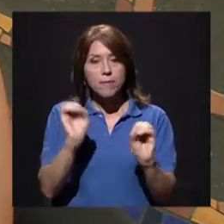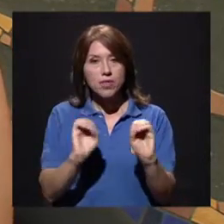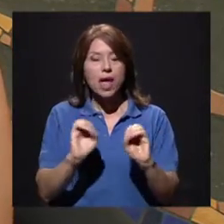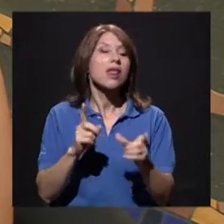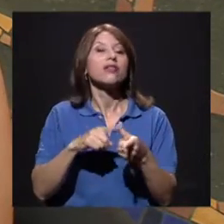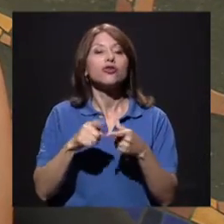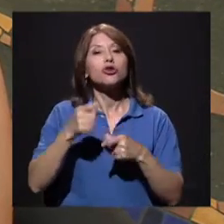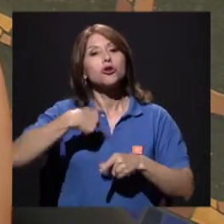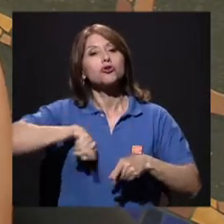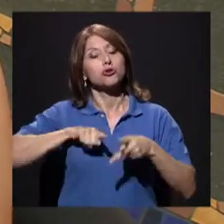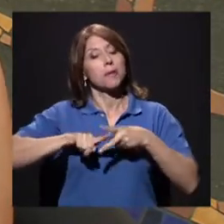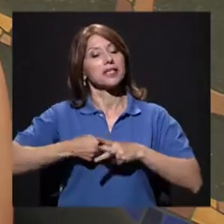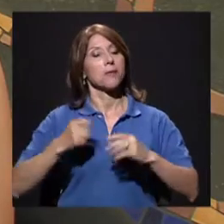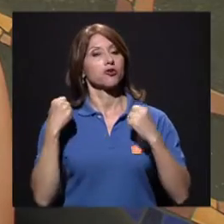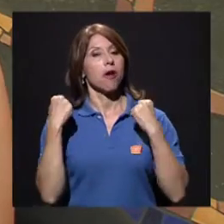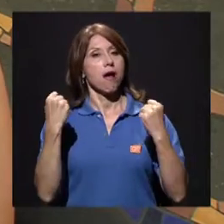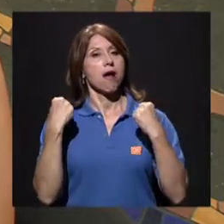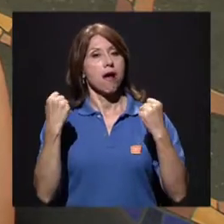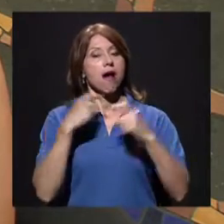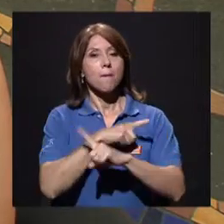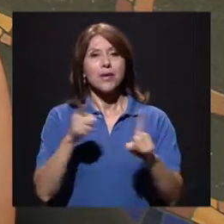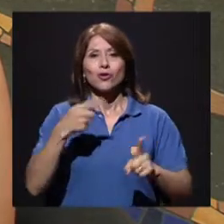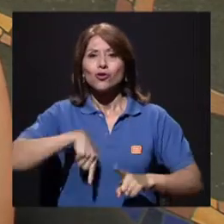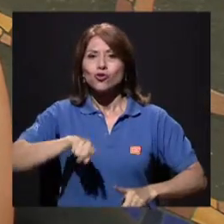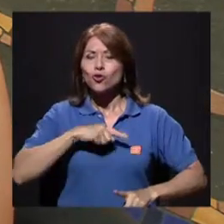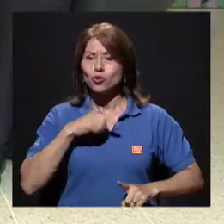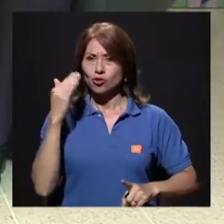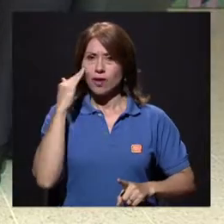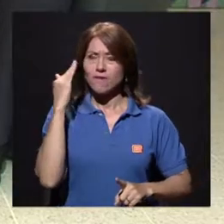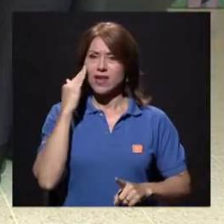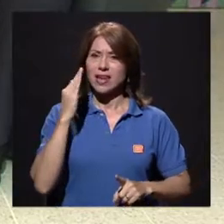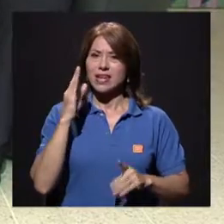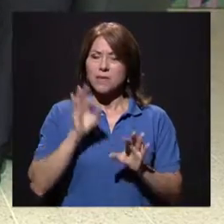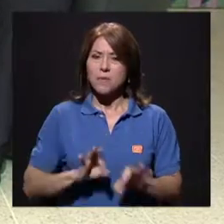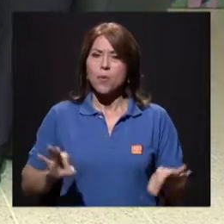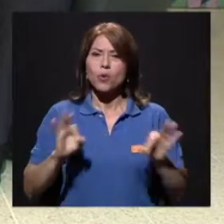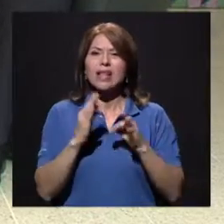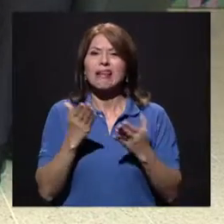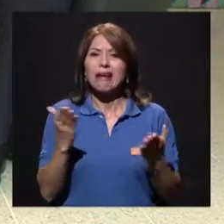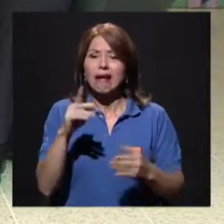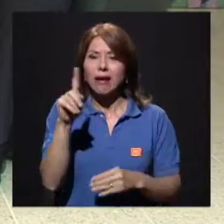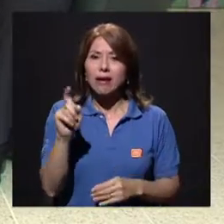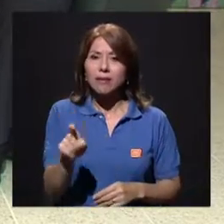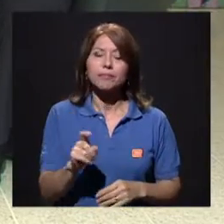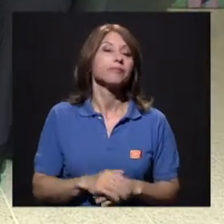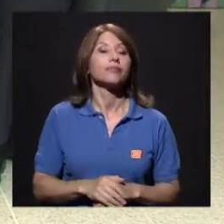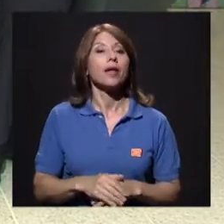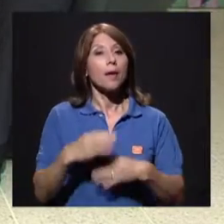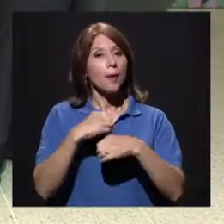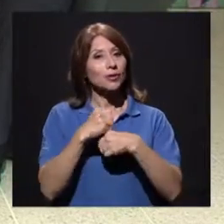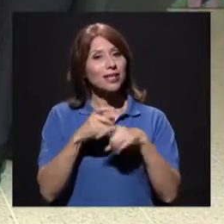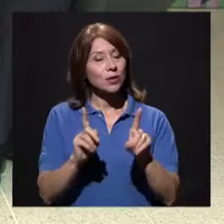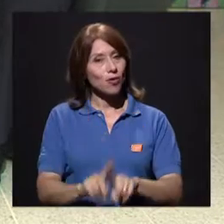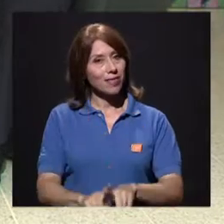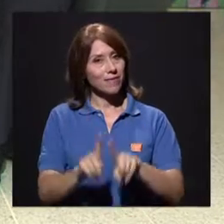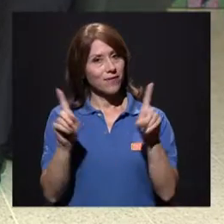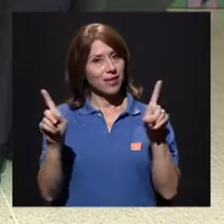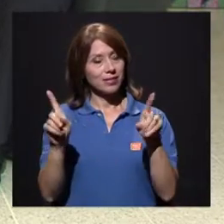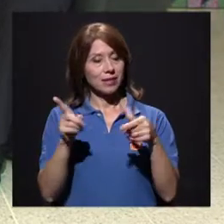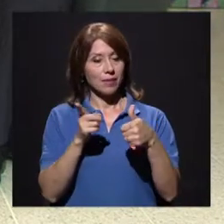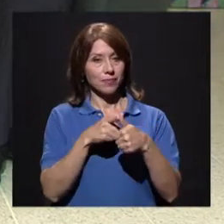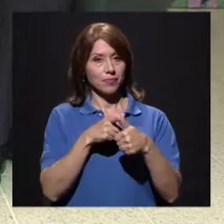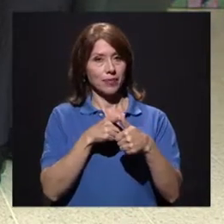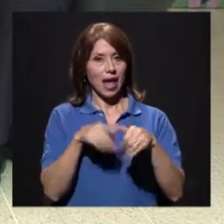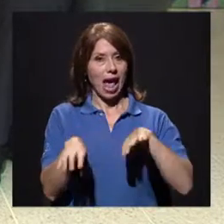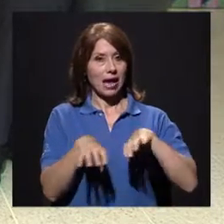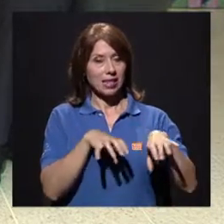Pero ¿cómo logramos? ¿Qué es lo más importante de tomar en cuenta? ¿Qué no se nos puede olvidar? Ok, vamos a diferenciar aquí. Cuando yo empiezo